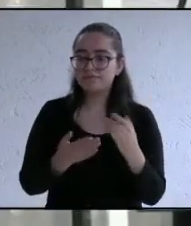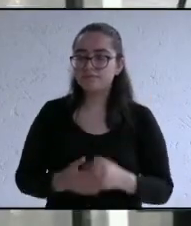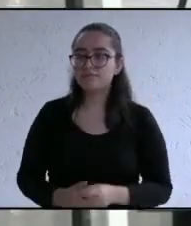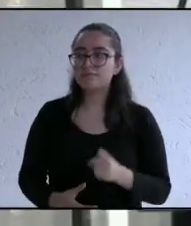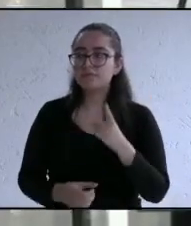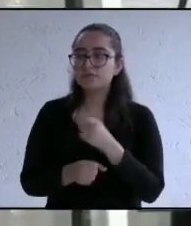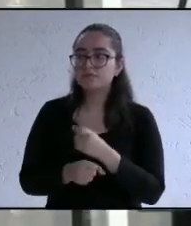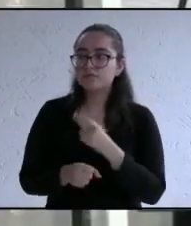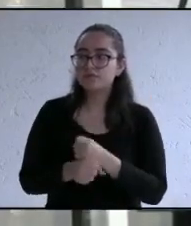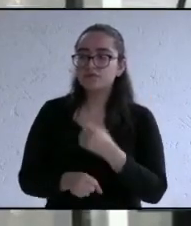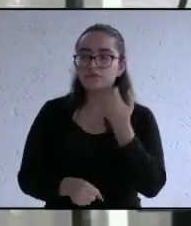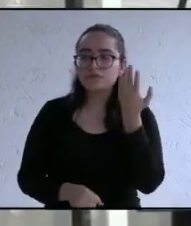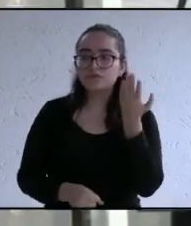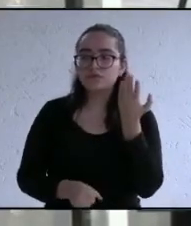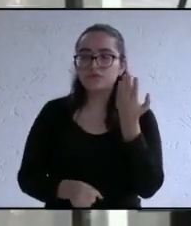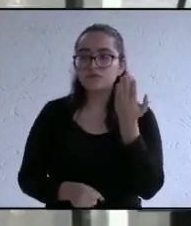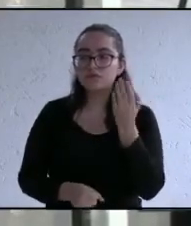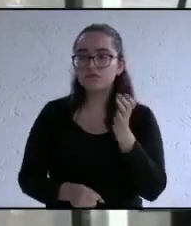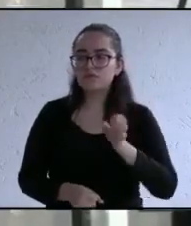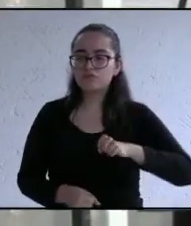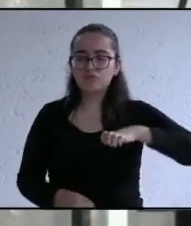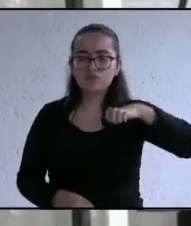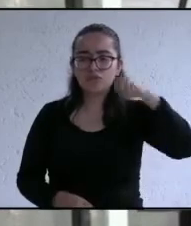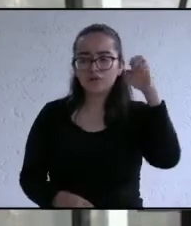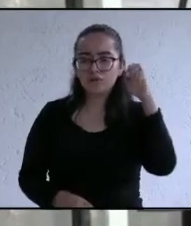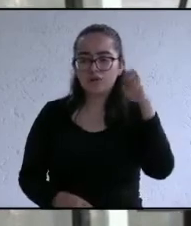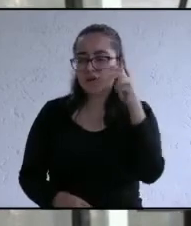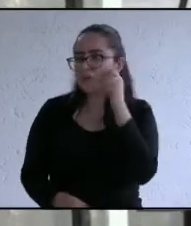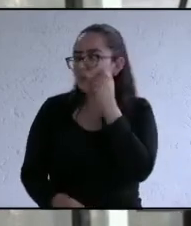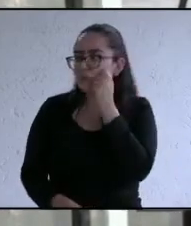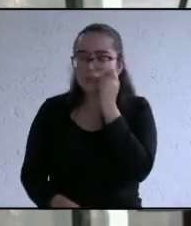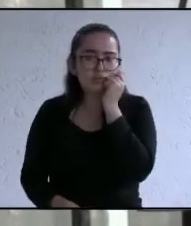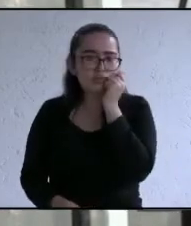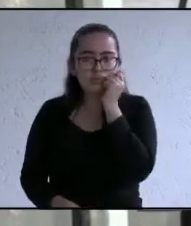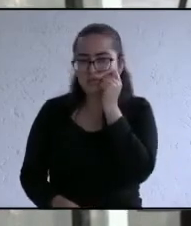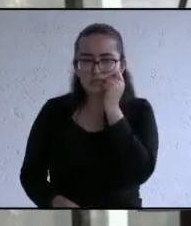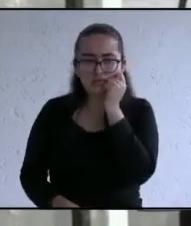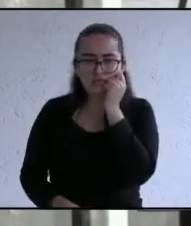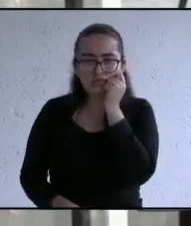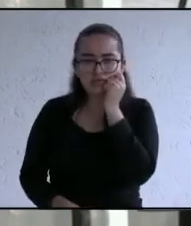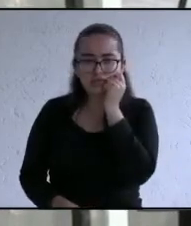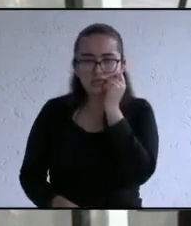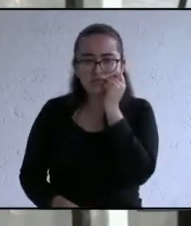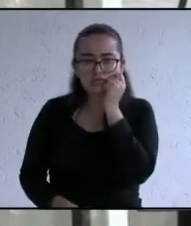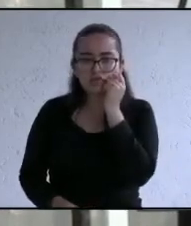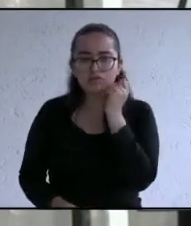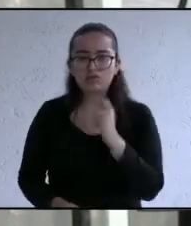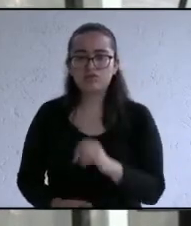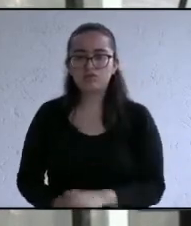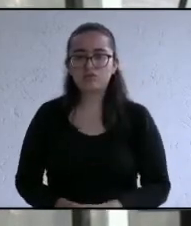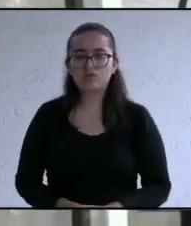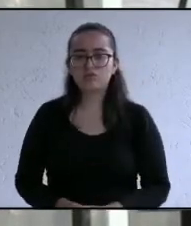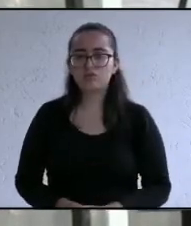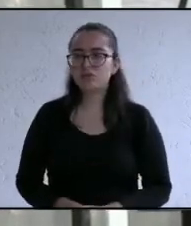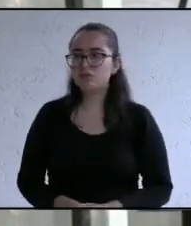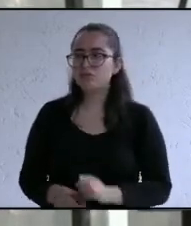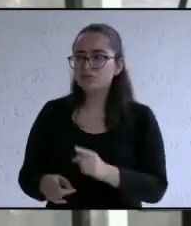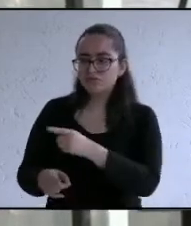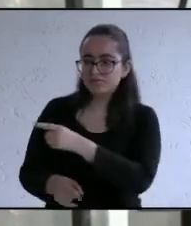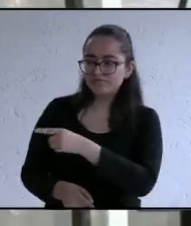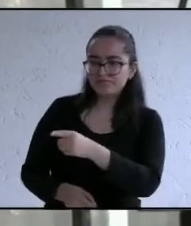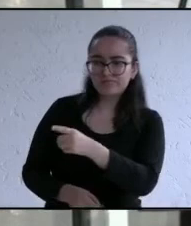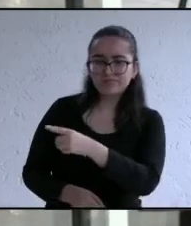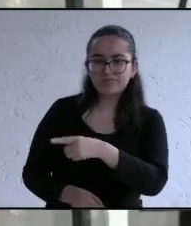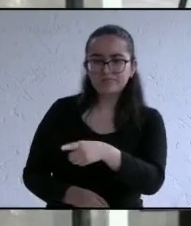quiero decirles que la edad no es garantía de nada y tampoco tiene por qué ser la limitante la mayoría de los que están